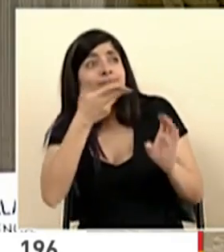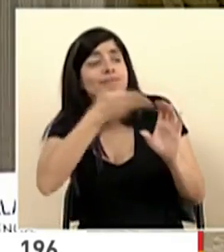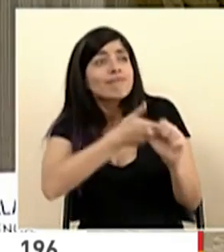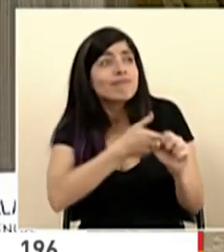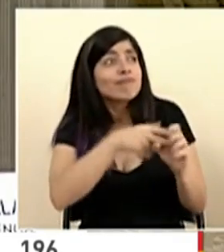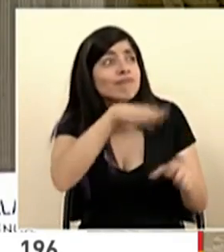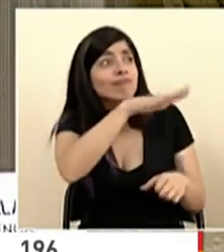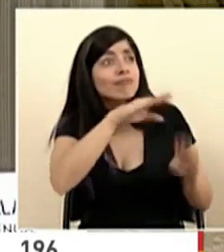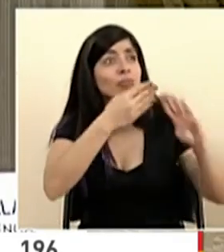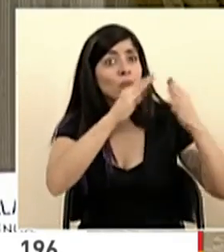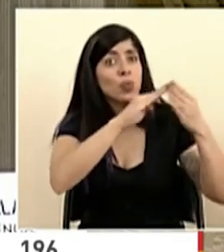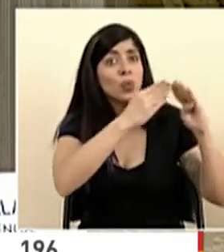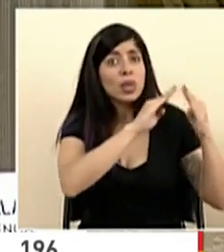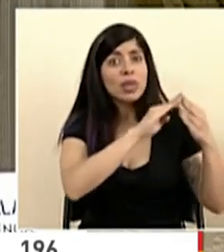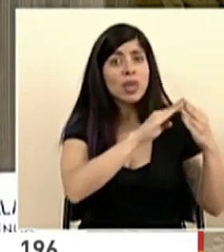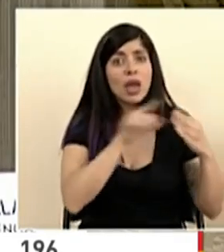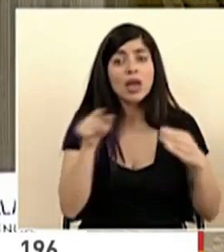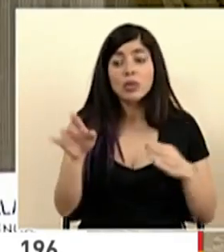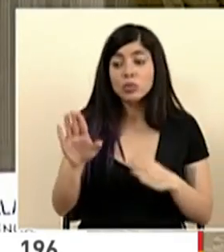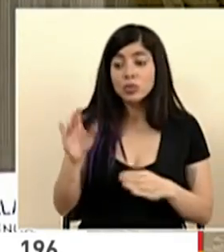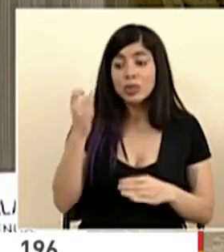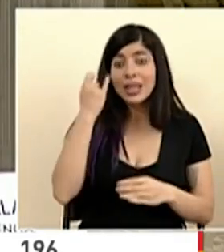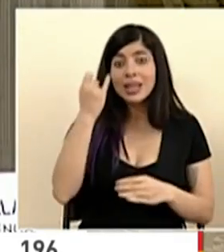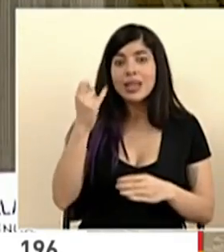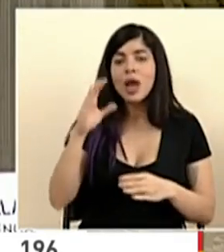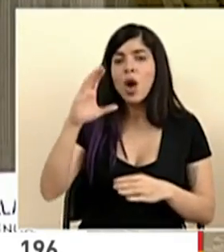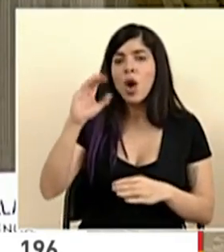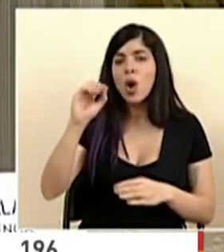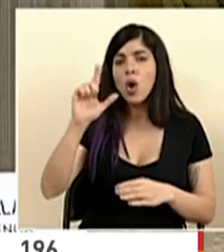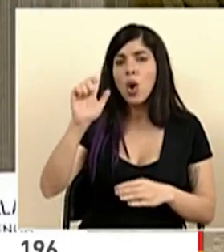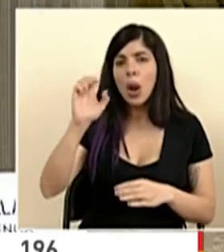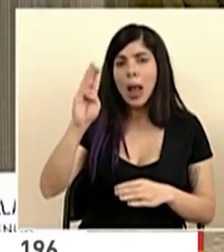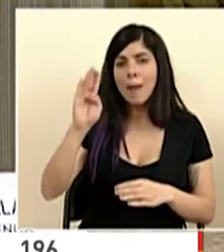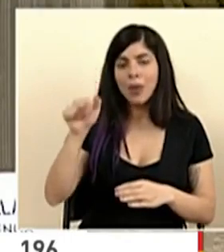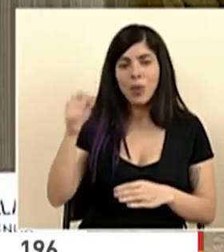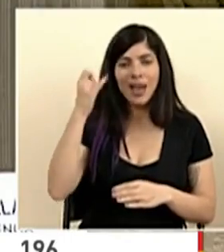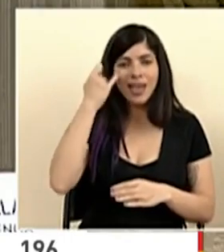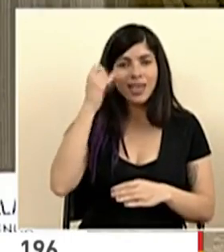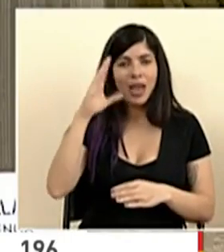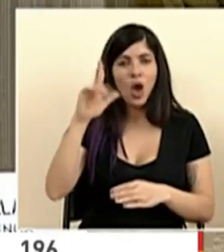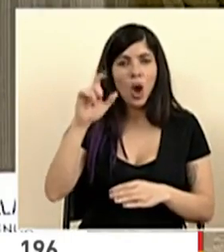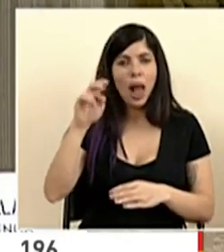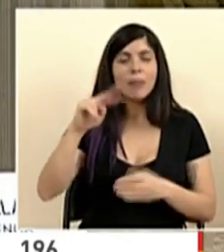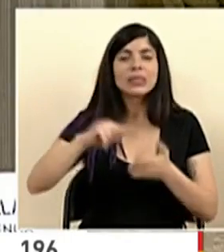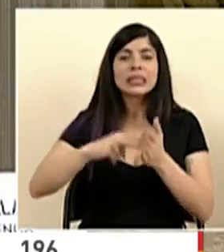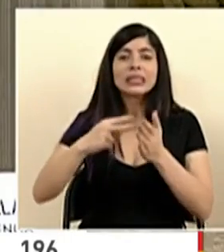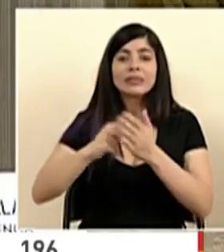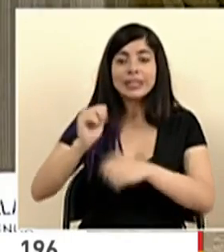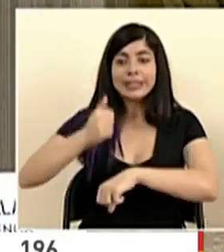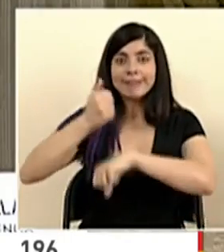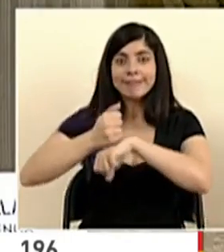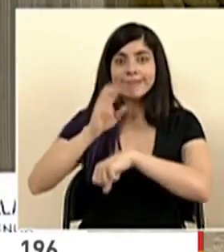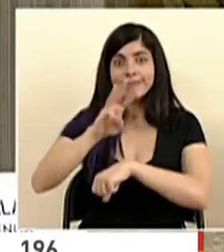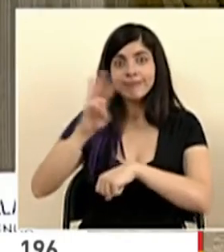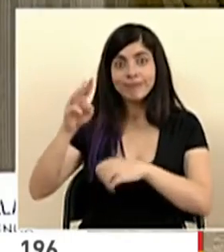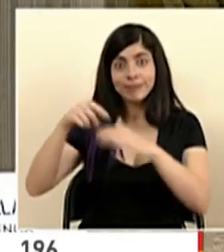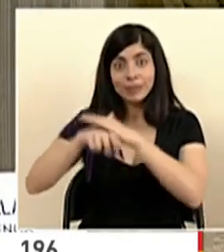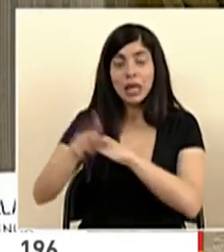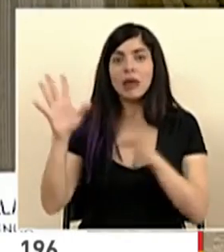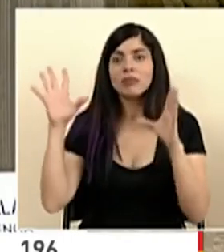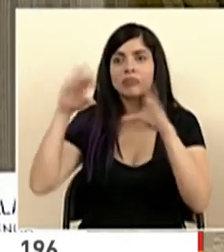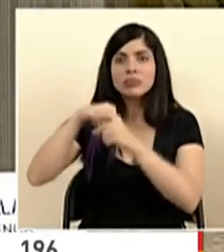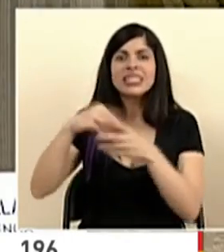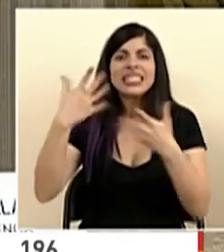comunidad bajo la iniciativa Colab que Colab es una plataforma en la cual ya tenemos seiscientas